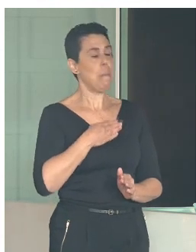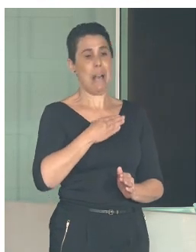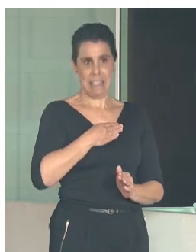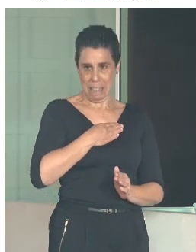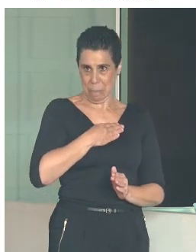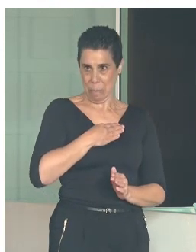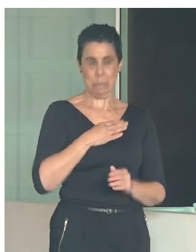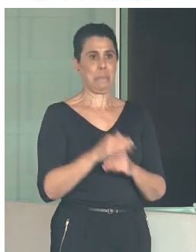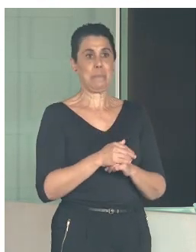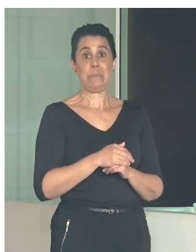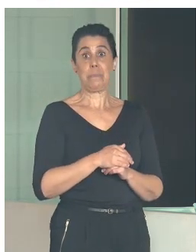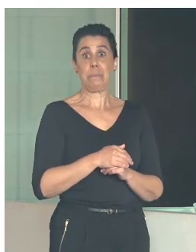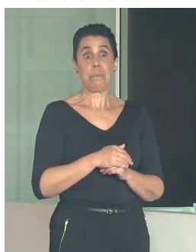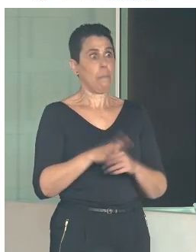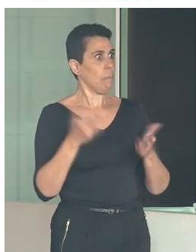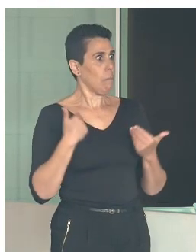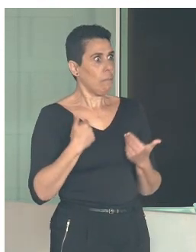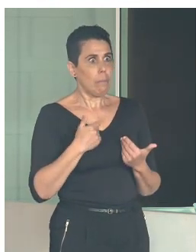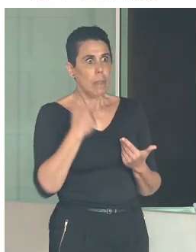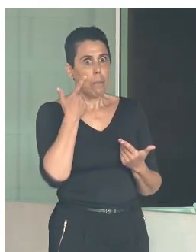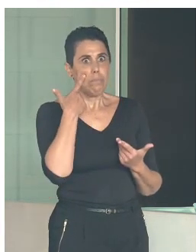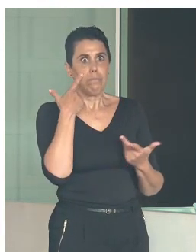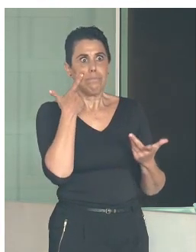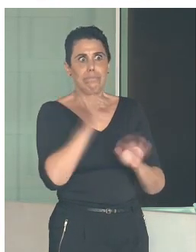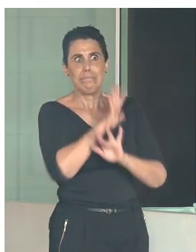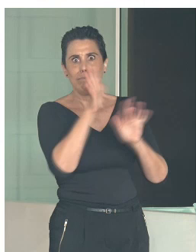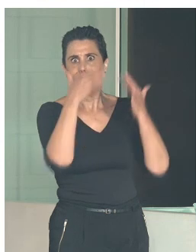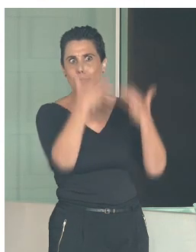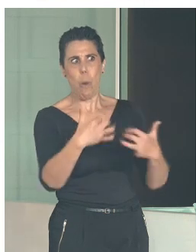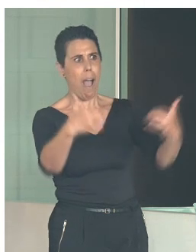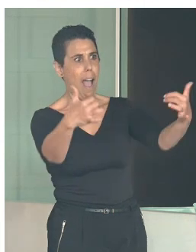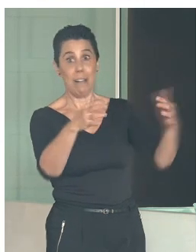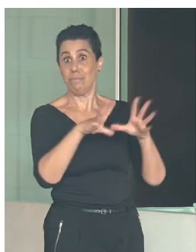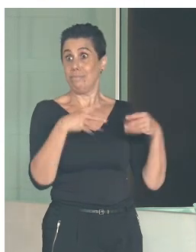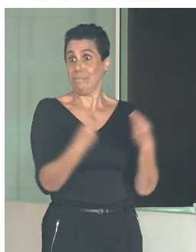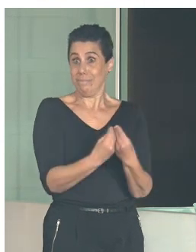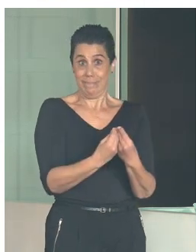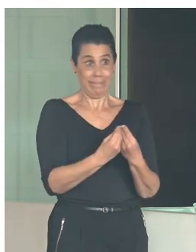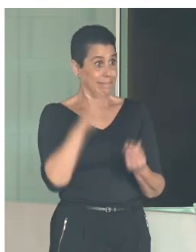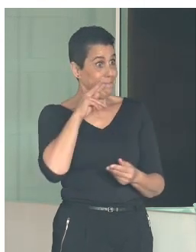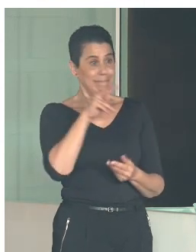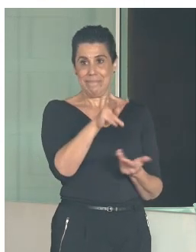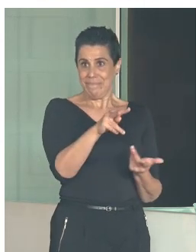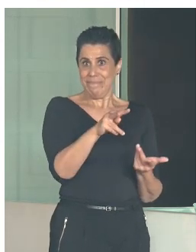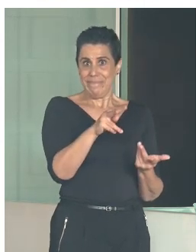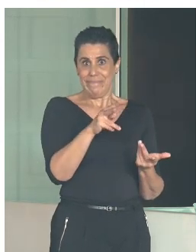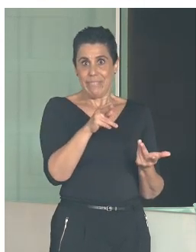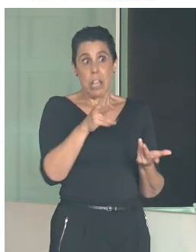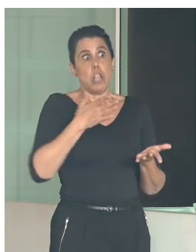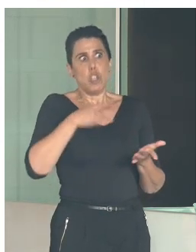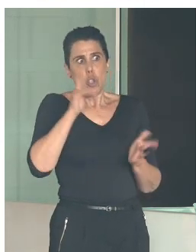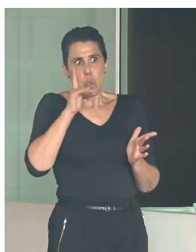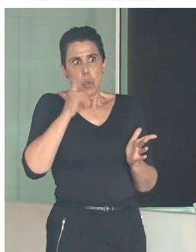hay más que ver, como está la sala ahora mismo, los asistentes. Si no tengo mal el dato,